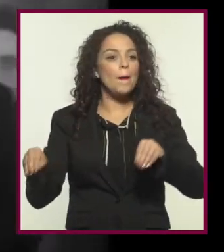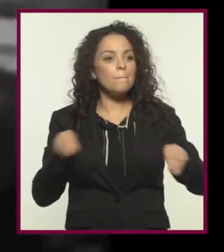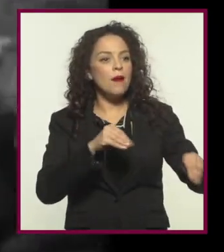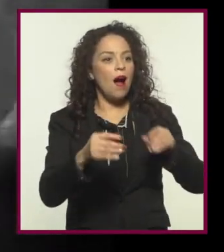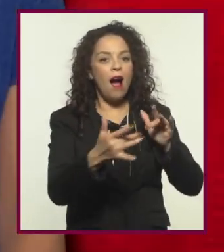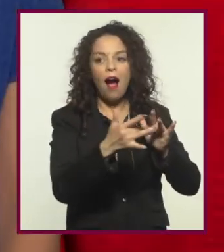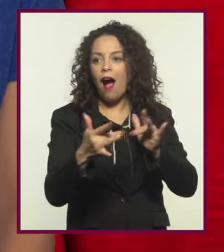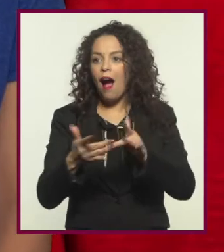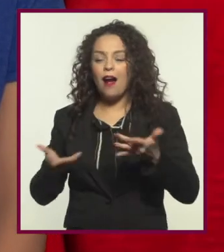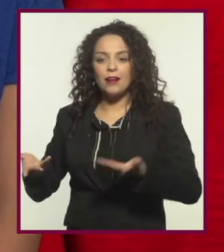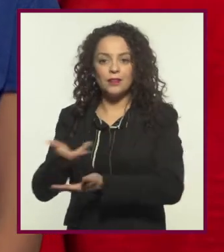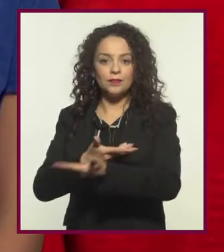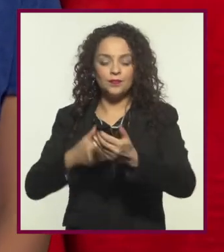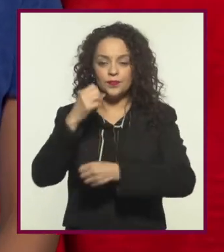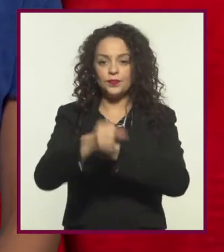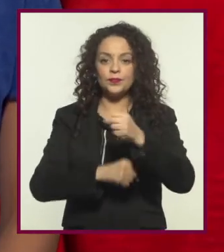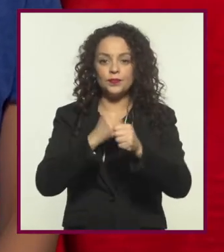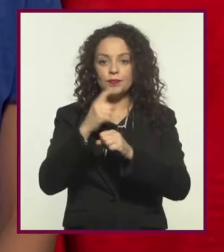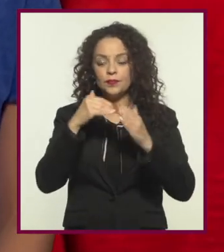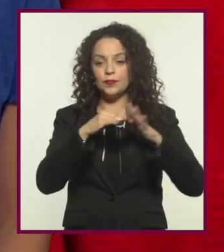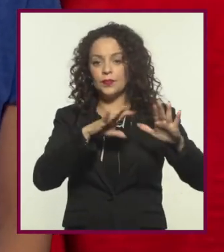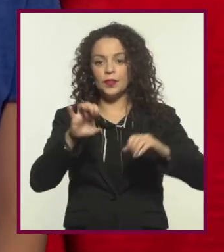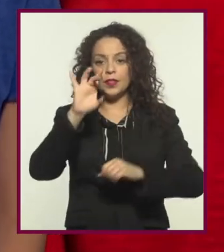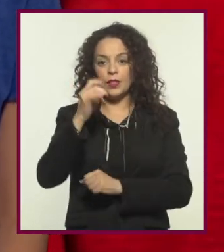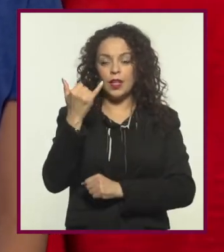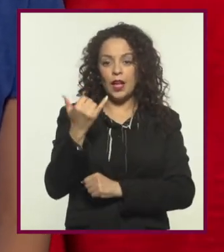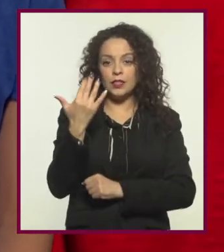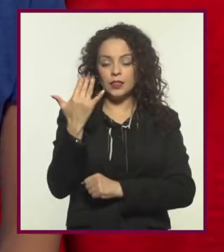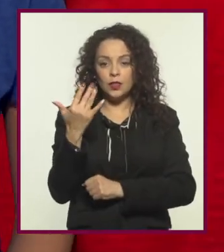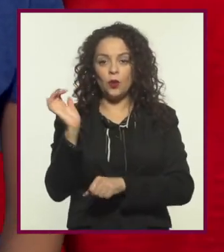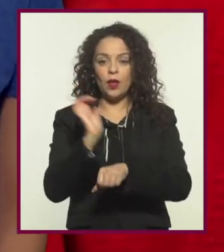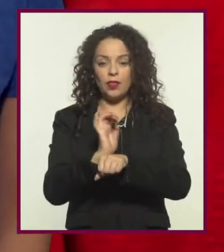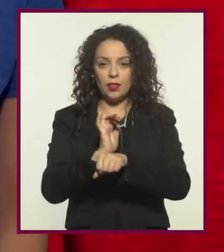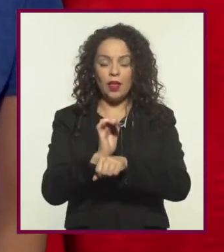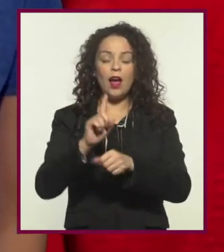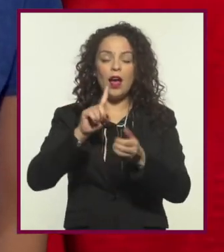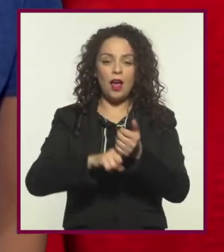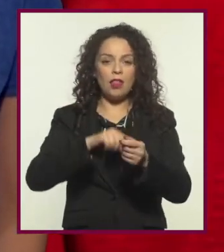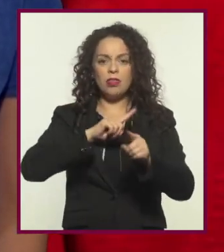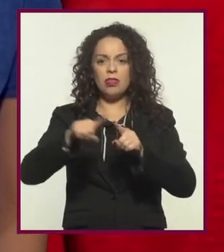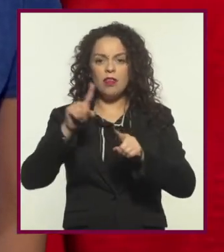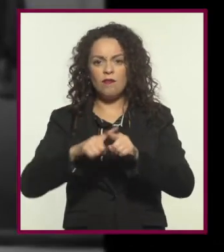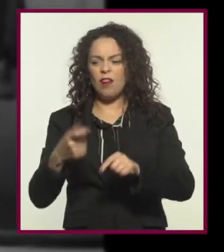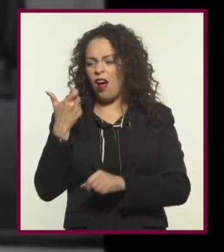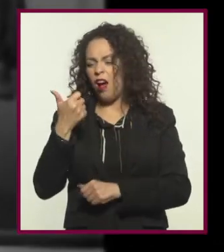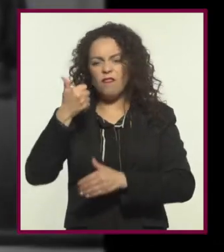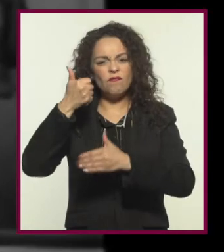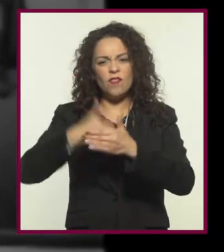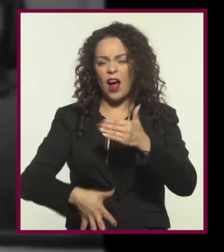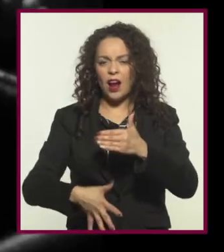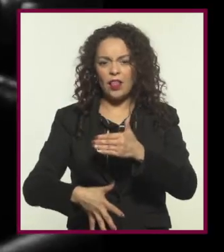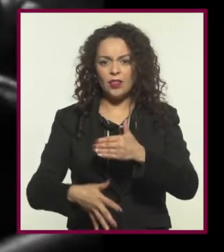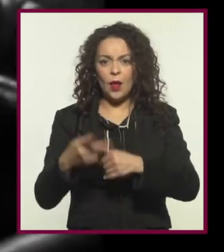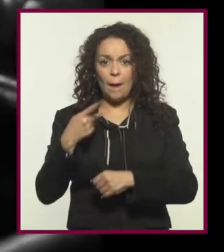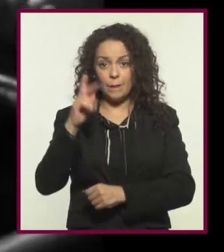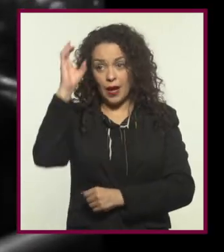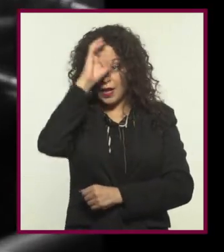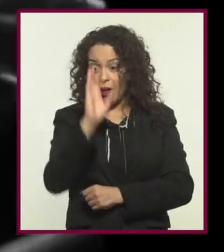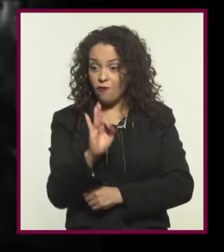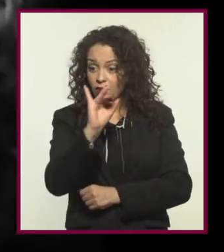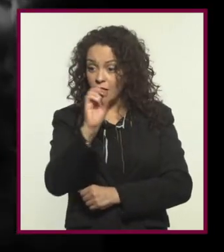podían interactuar. Entre los años 30 y 50 del siglo XX, se hicieron casi puras películas de serie B de bajo presupuesto.